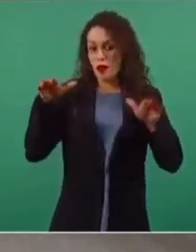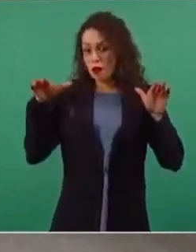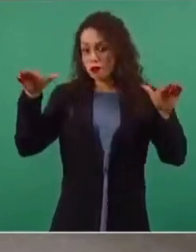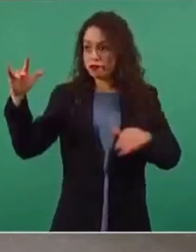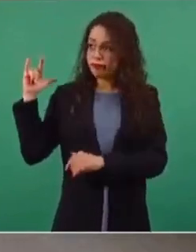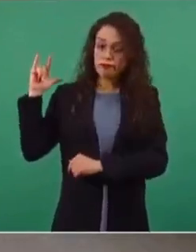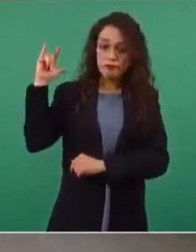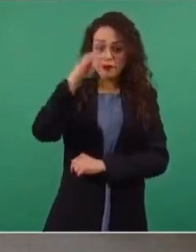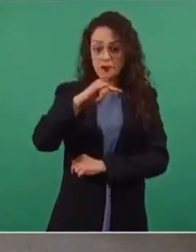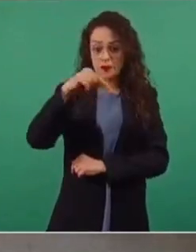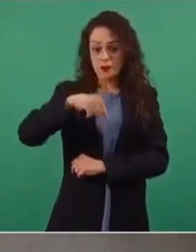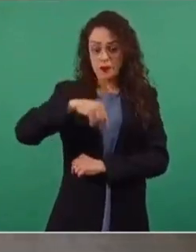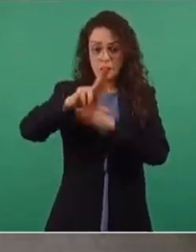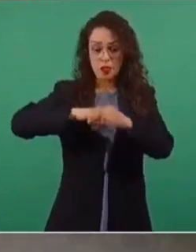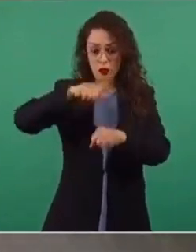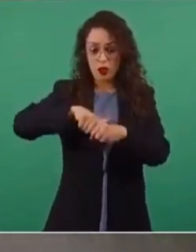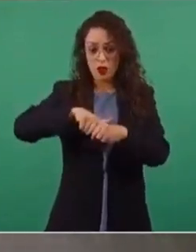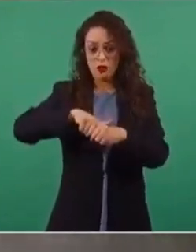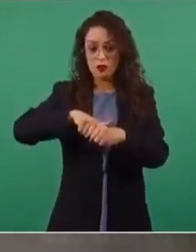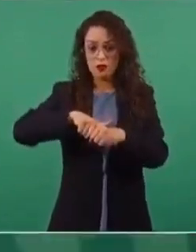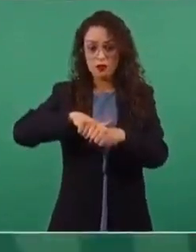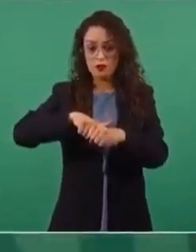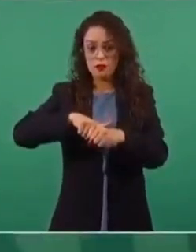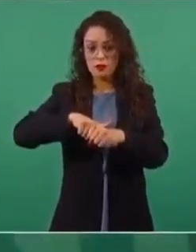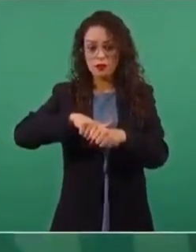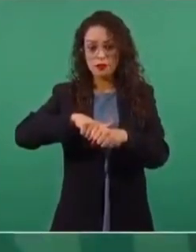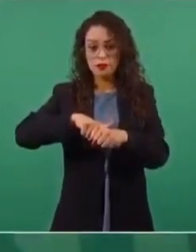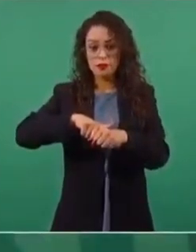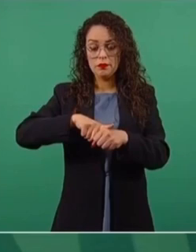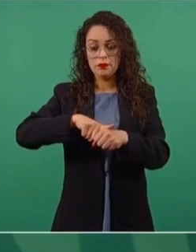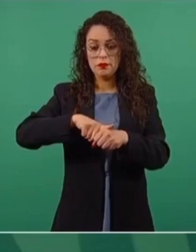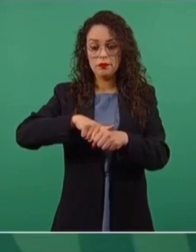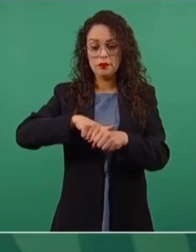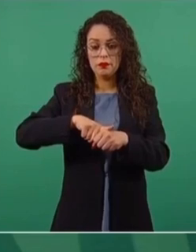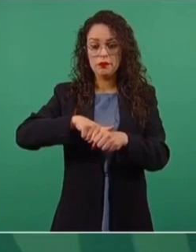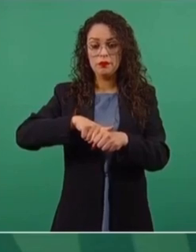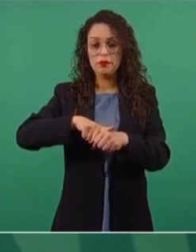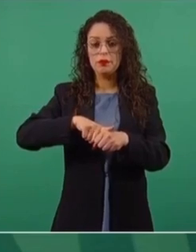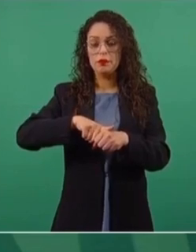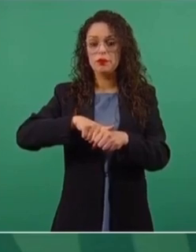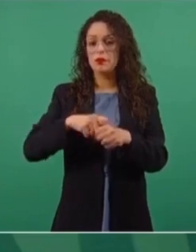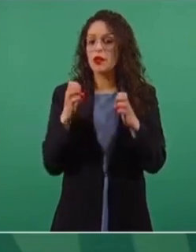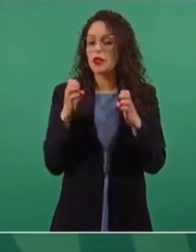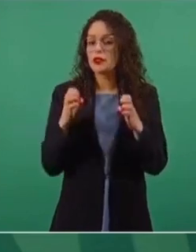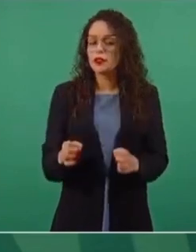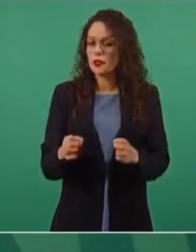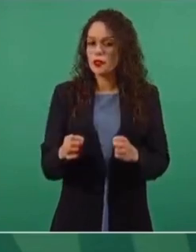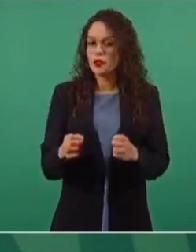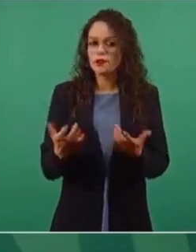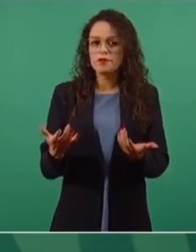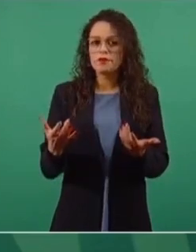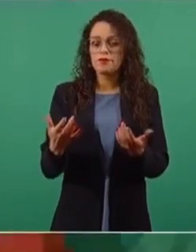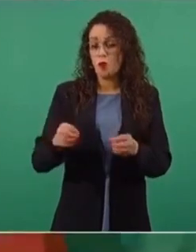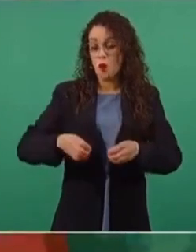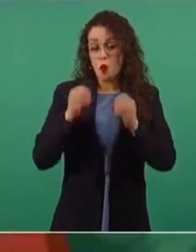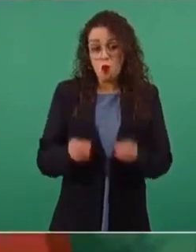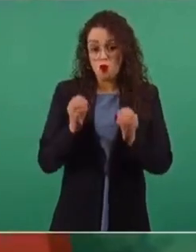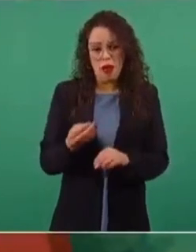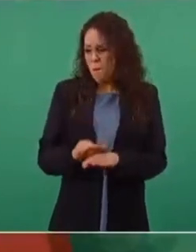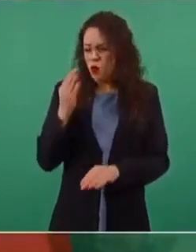nacionales están muy ocupadas,